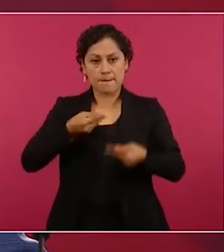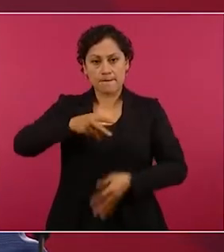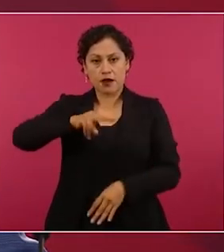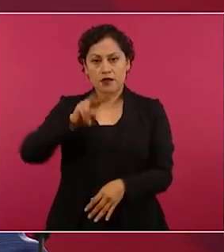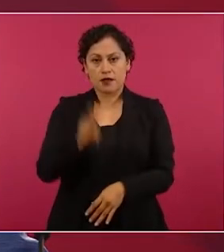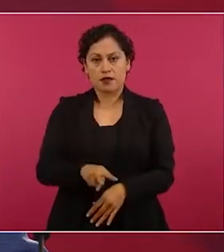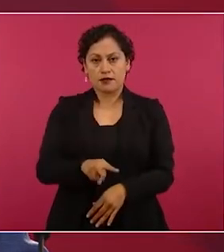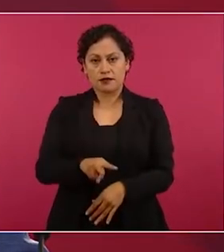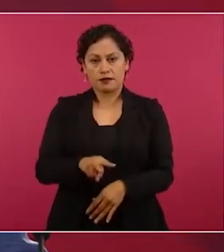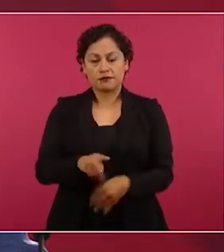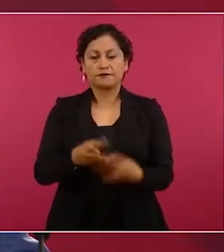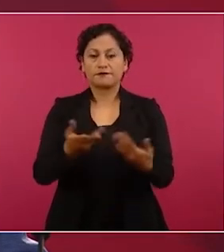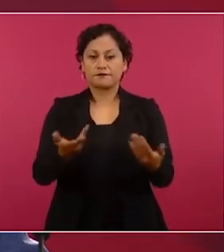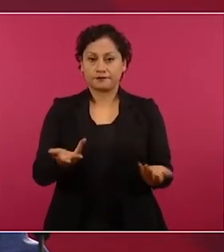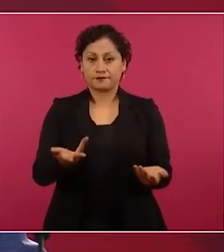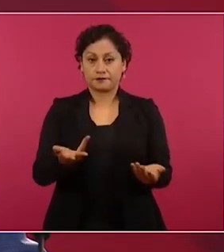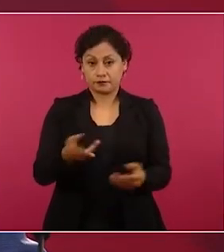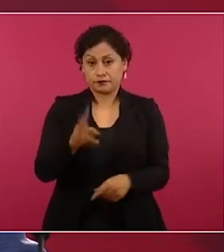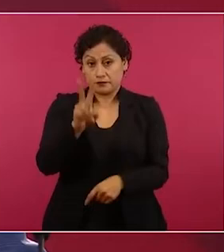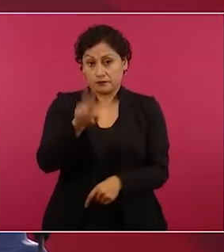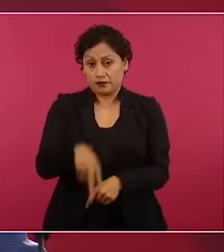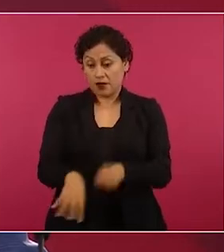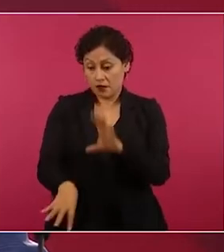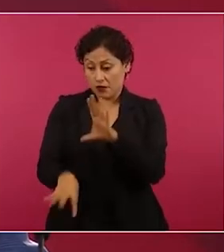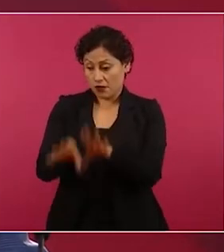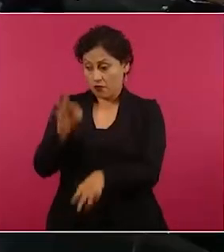y sí es muy dolorosa,